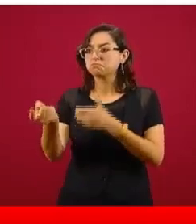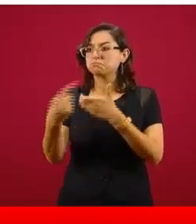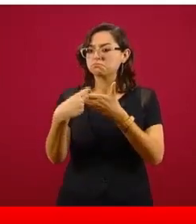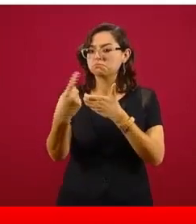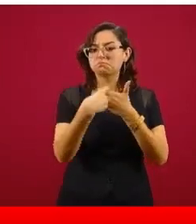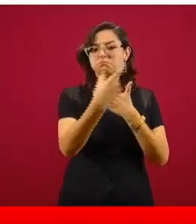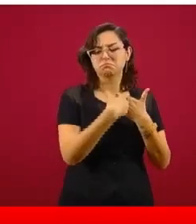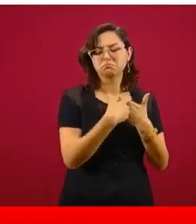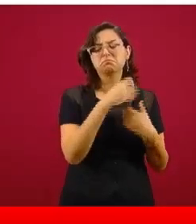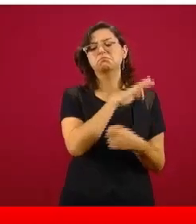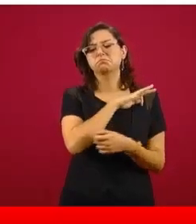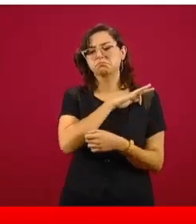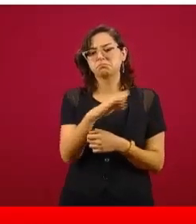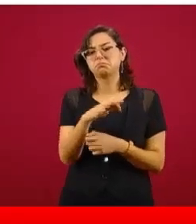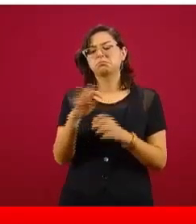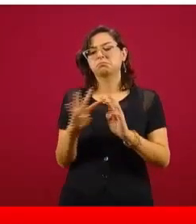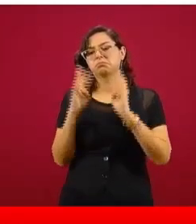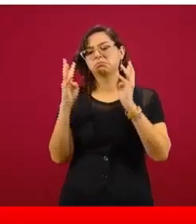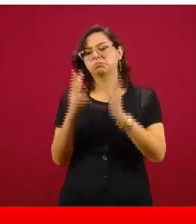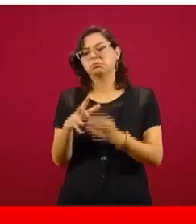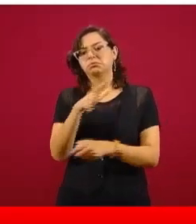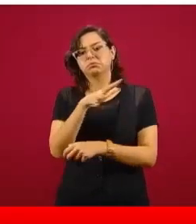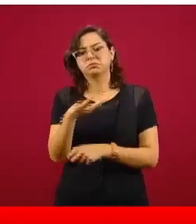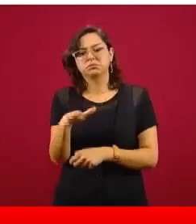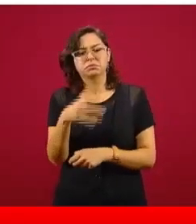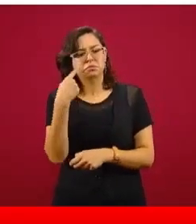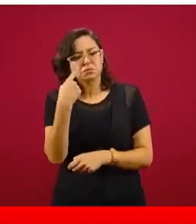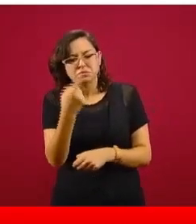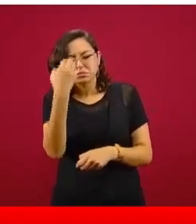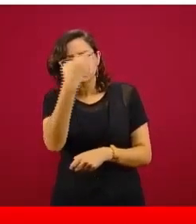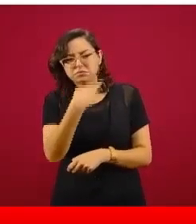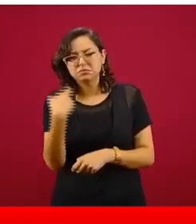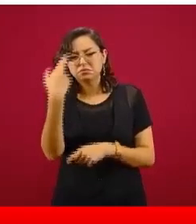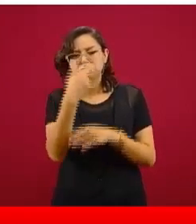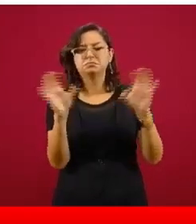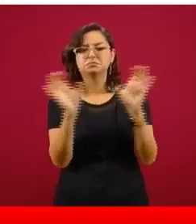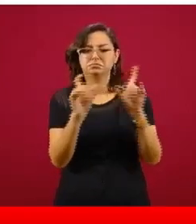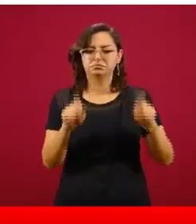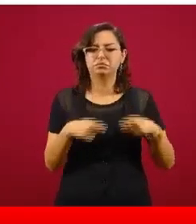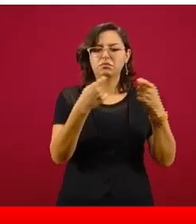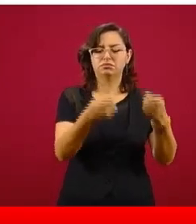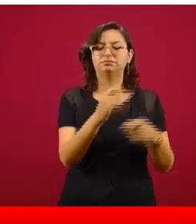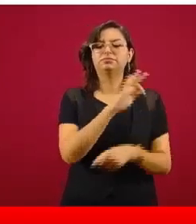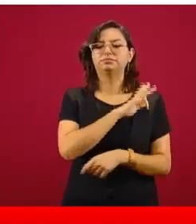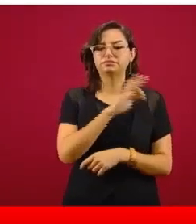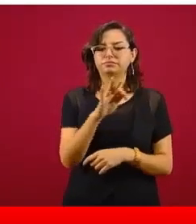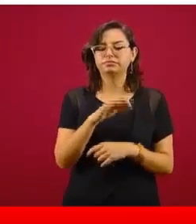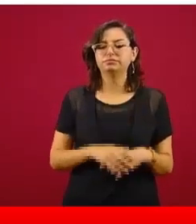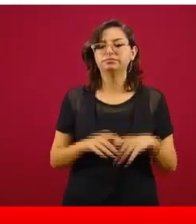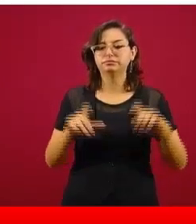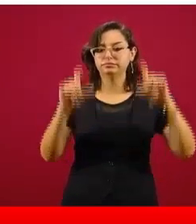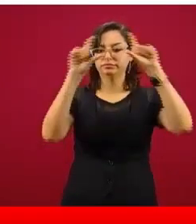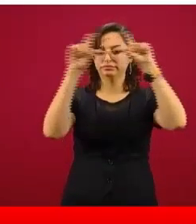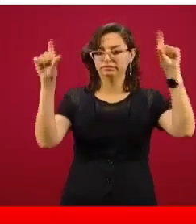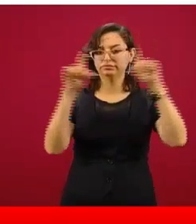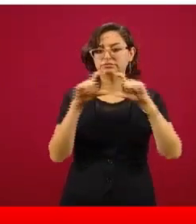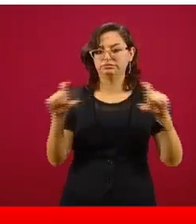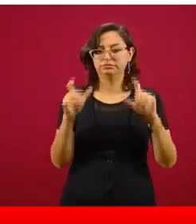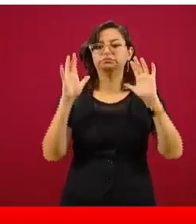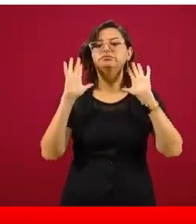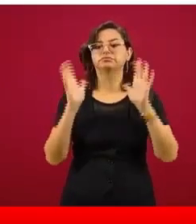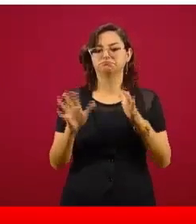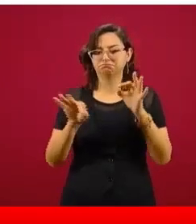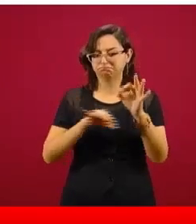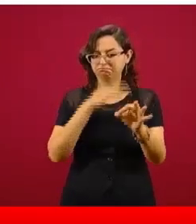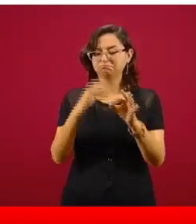certificados por el Consejo de Salubridad General y entonces entrarían en este proceso. Los hospitales que están arriba son los que ya están